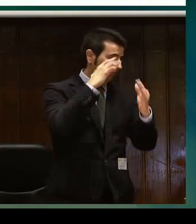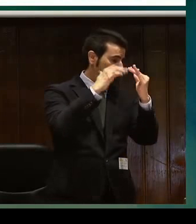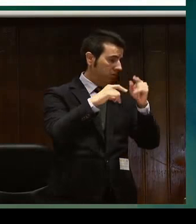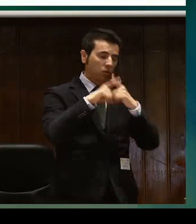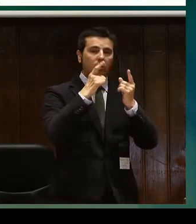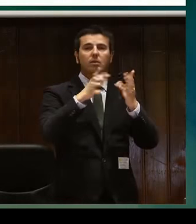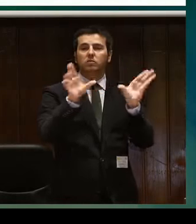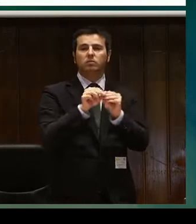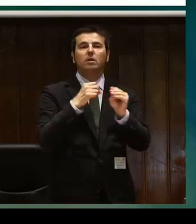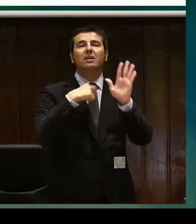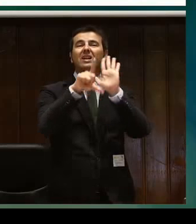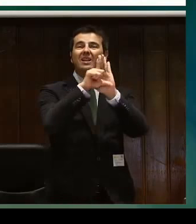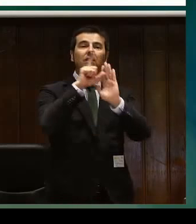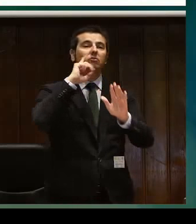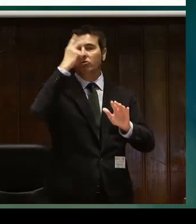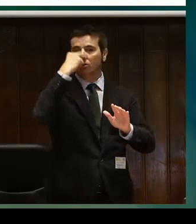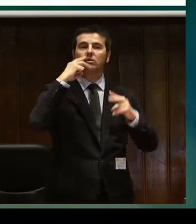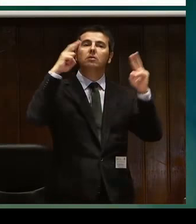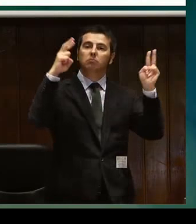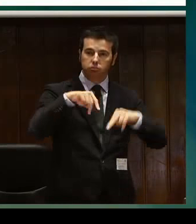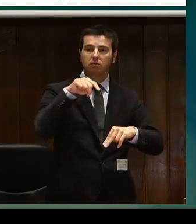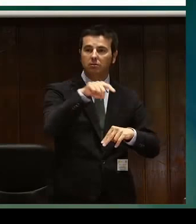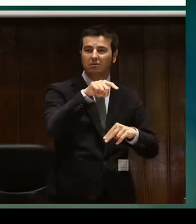en lo que concierne a las personas sordociegas. Hago un pequeño resumen.